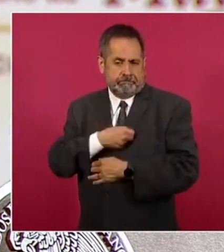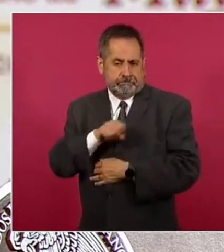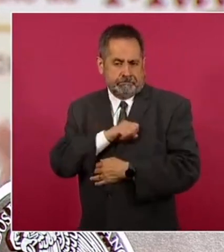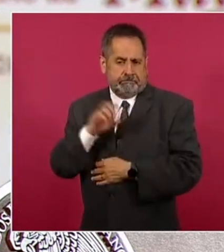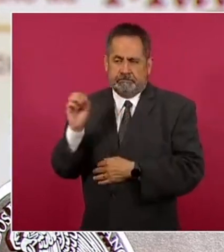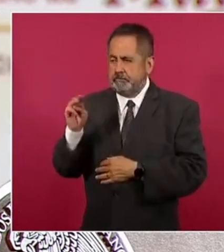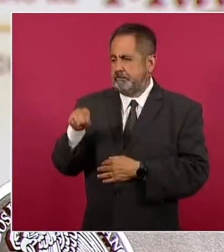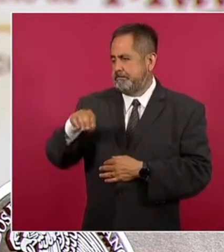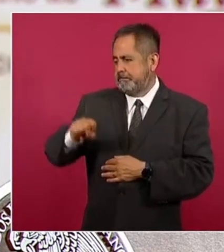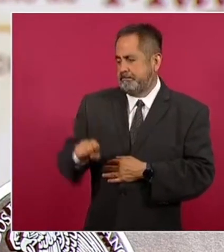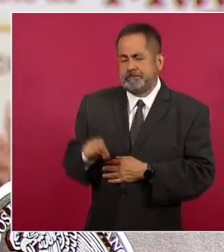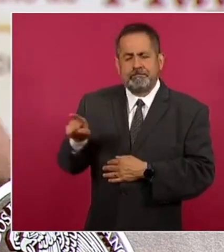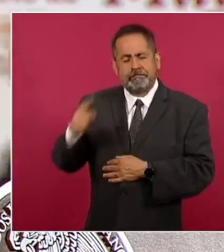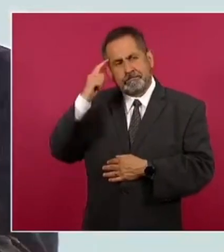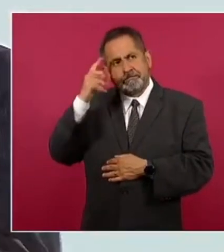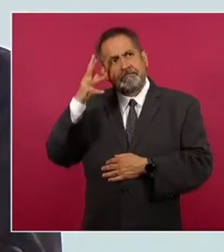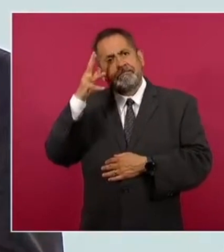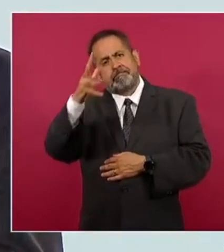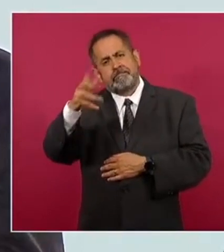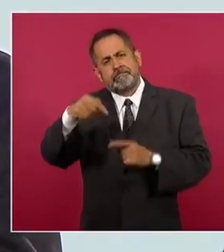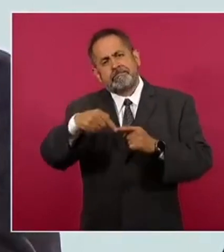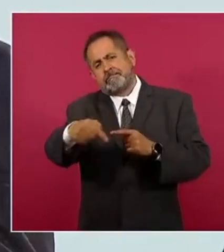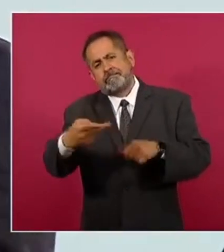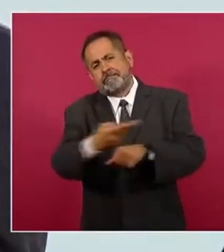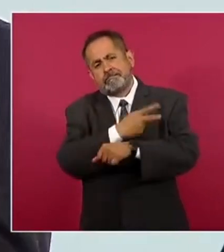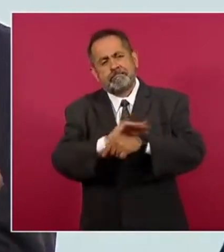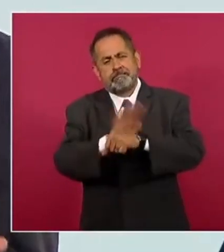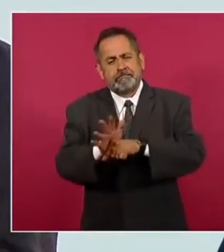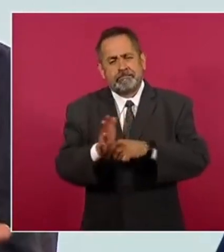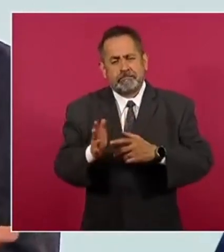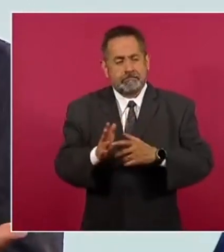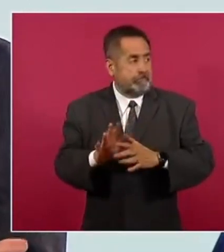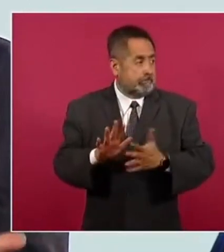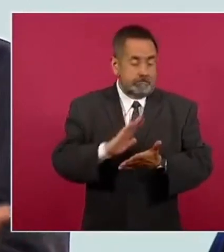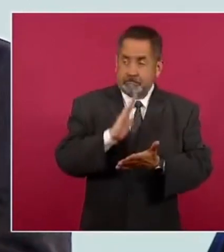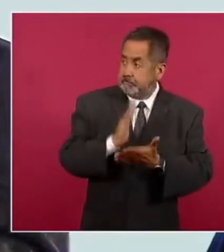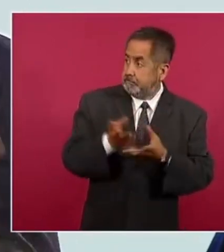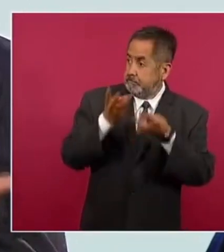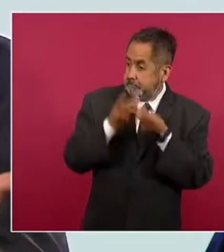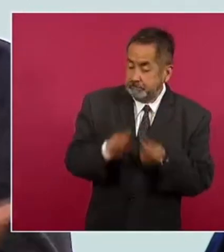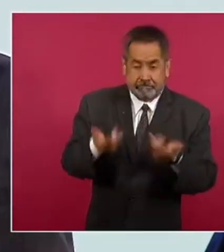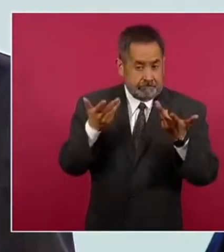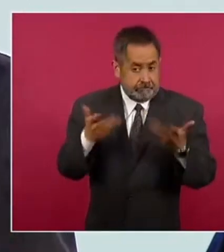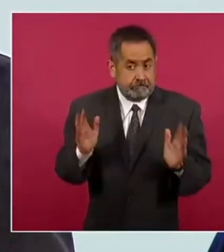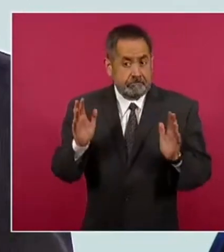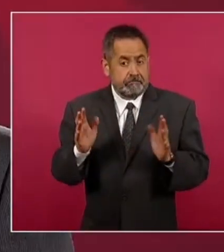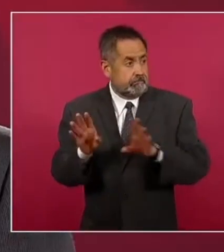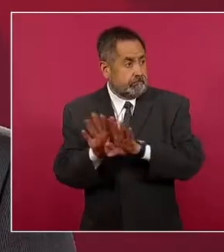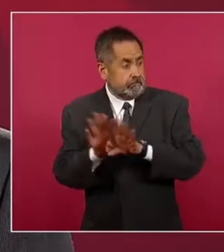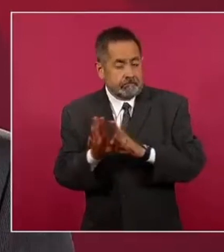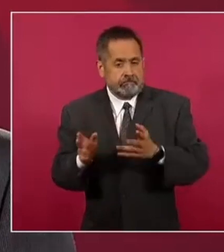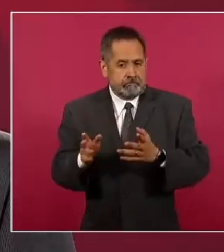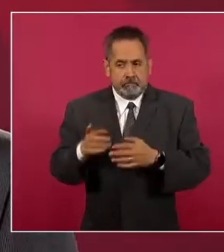pueden ser las perspectivas de esta epidemia. ¿Cuándo ya podemos decir que ya no estamos en un estado epidémico? En algún momento tenemos que